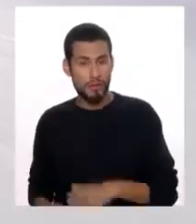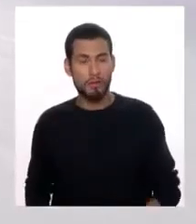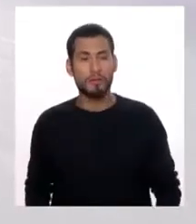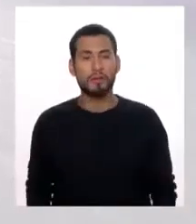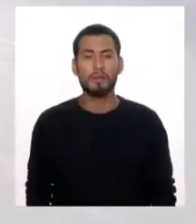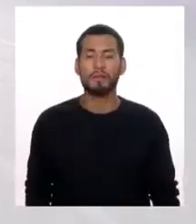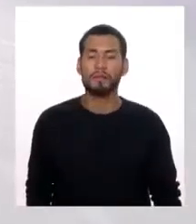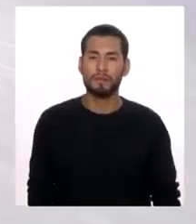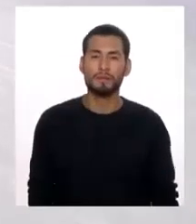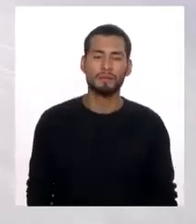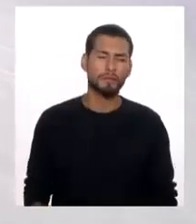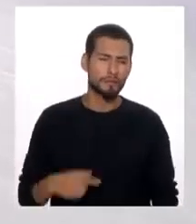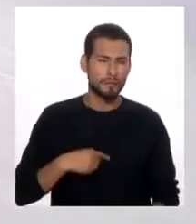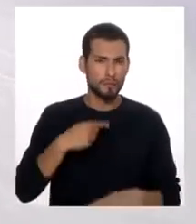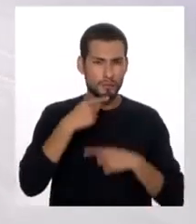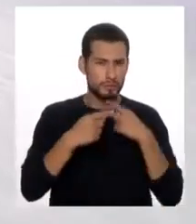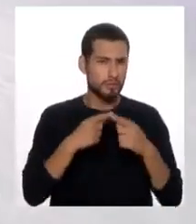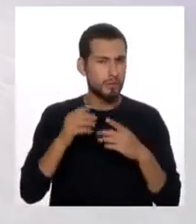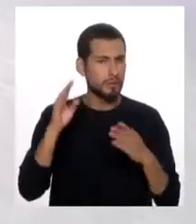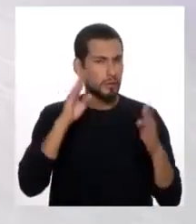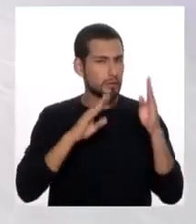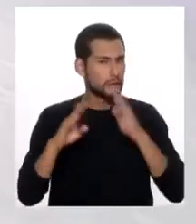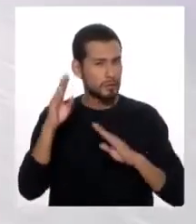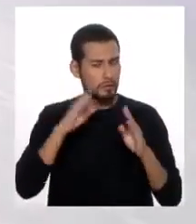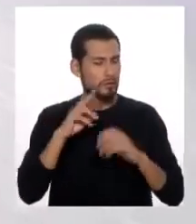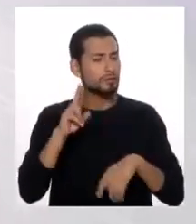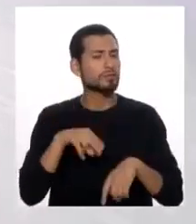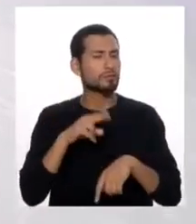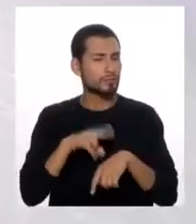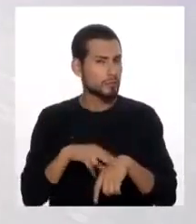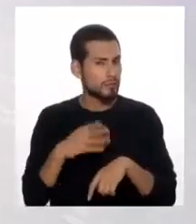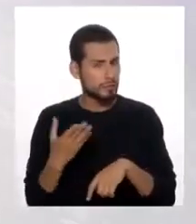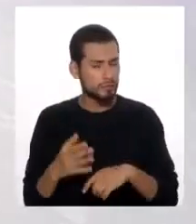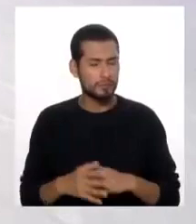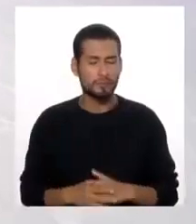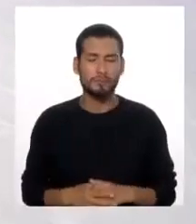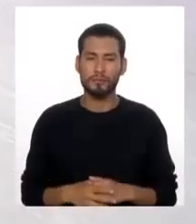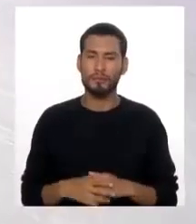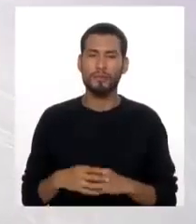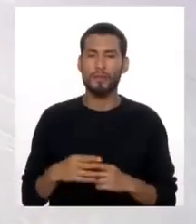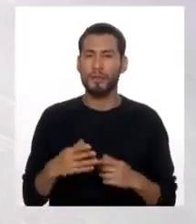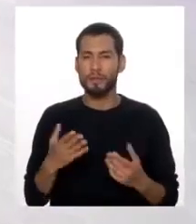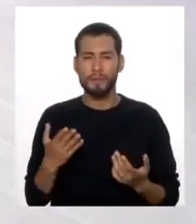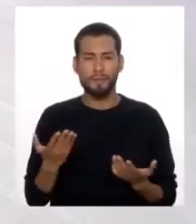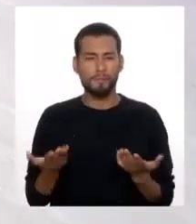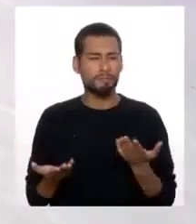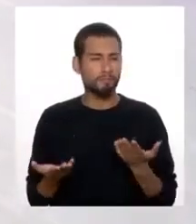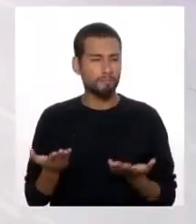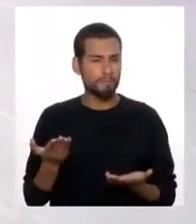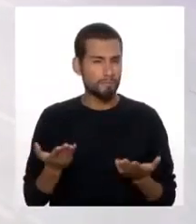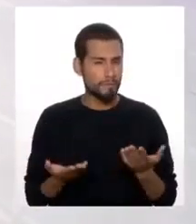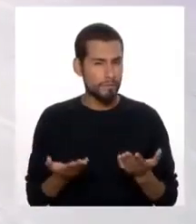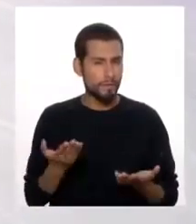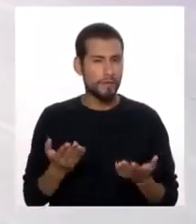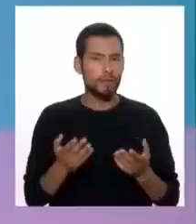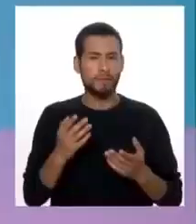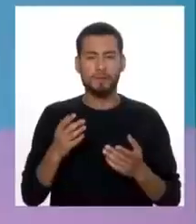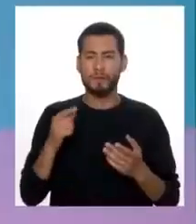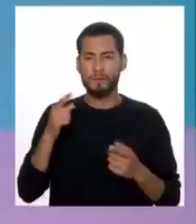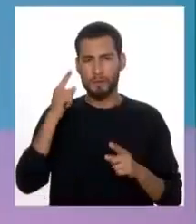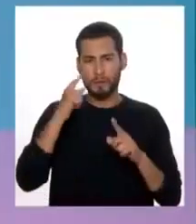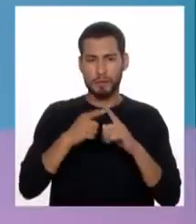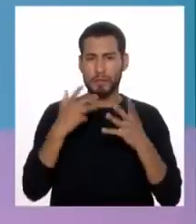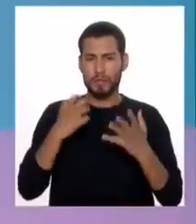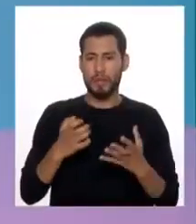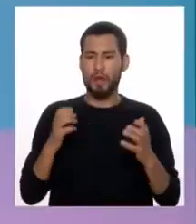anteriormente, puede ser una preocupación natural, ¿no? Y puede, digamos, tener toda la intención de